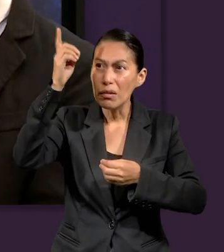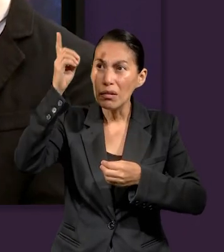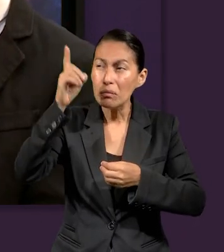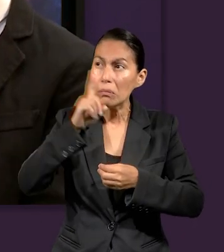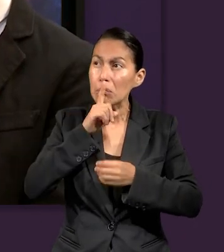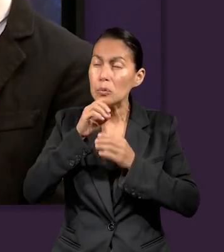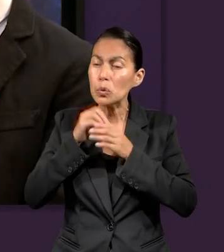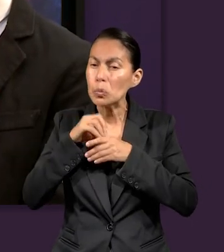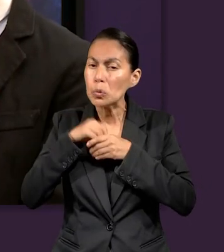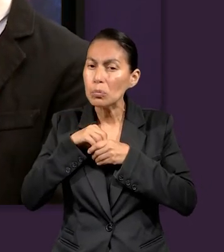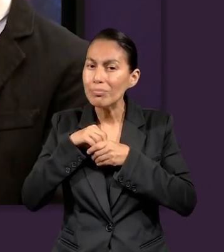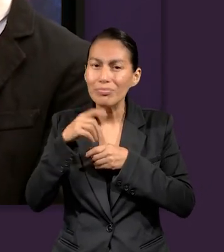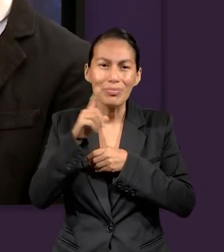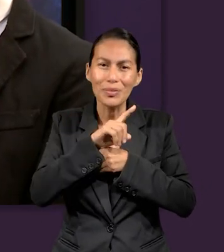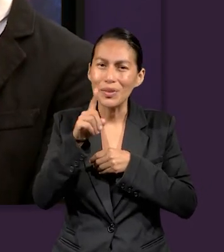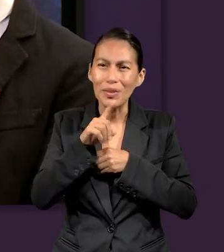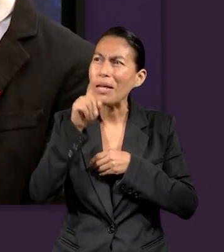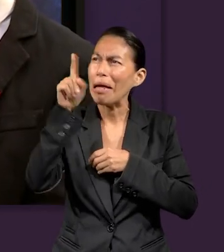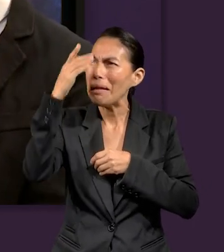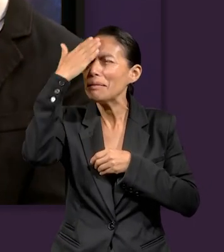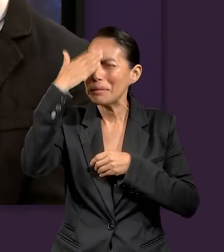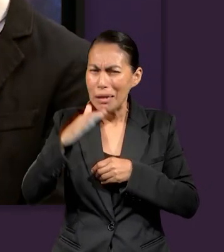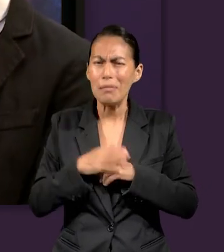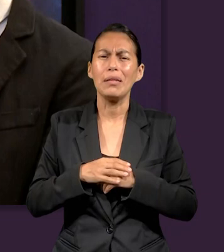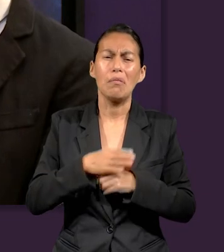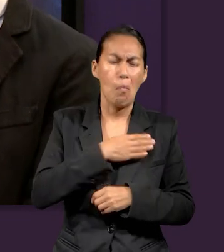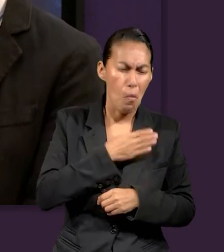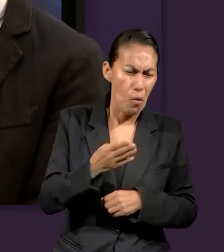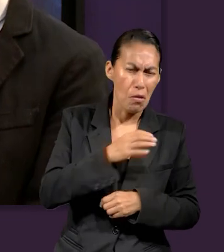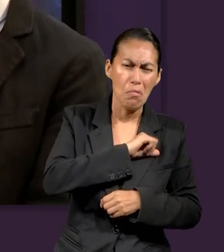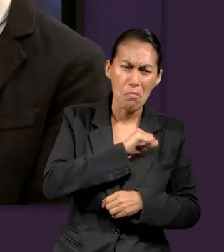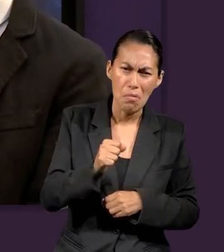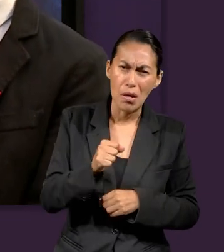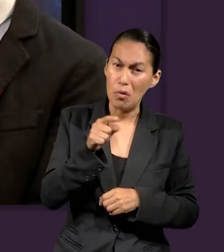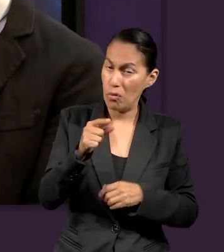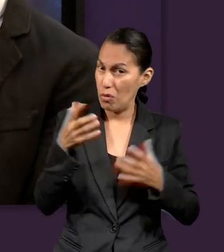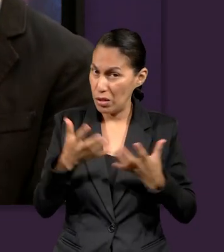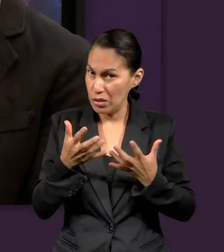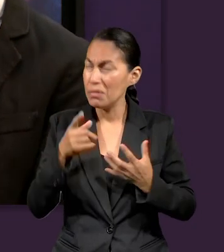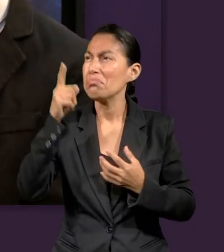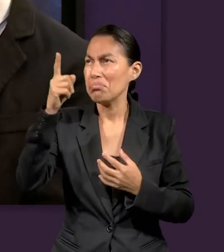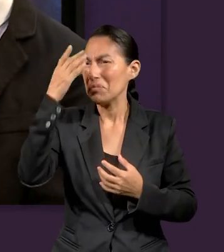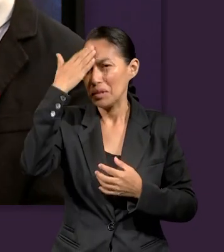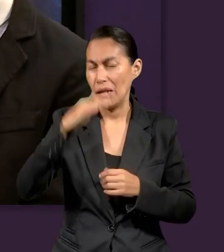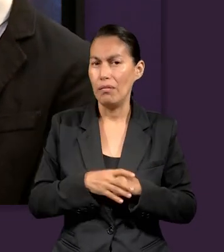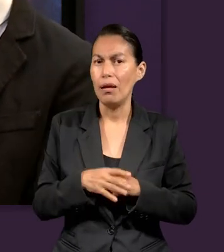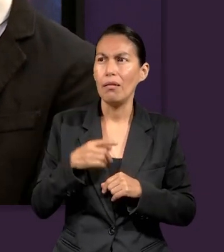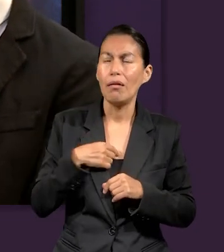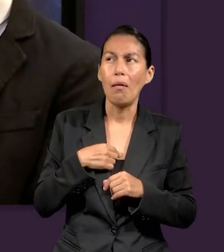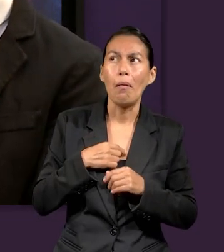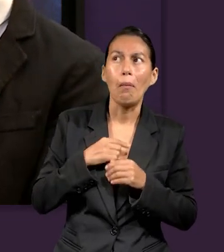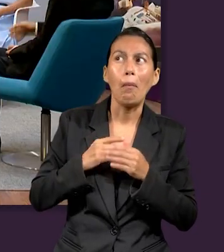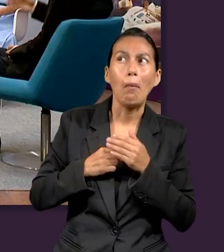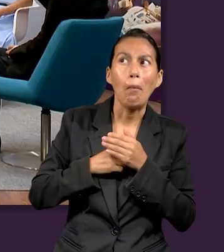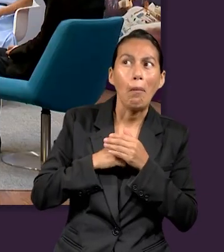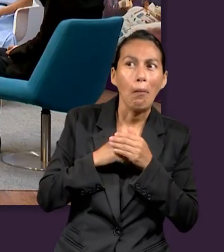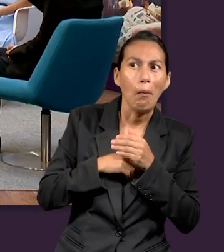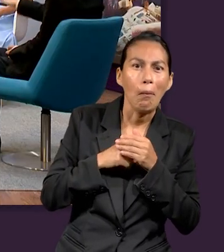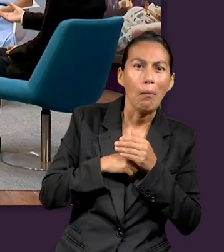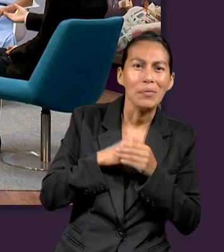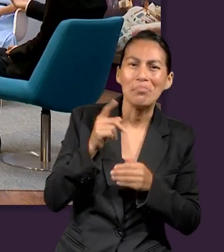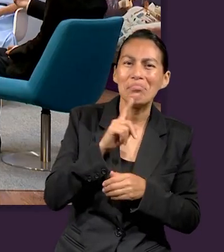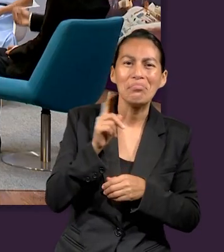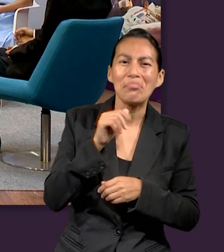juicio de Dios es que no escondes nada. Él lo sabe todo. Lo bueno y lo malo, lo que has hecho. No puedes